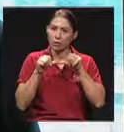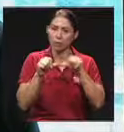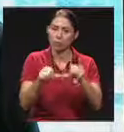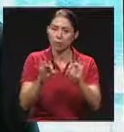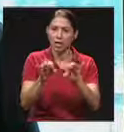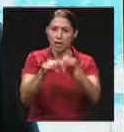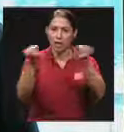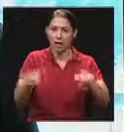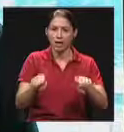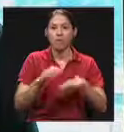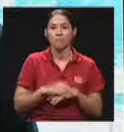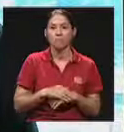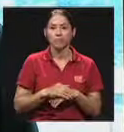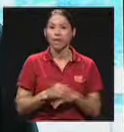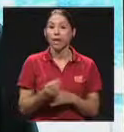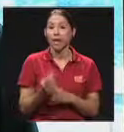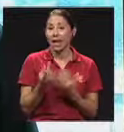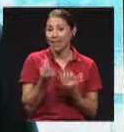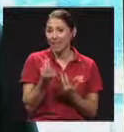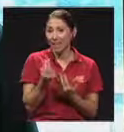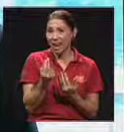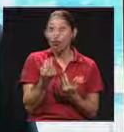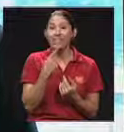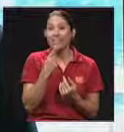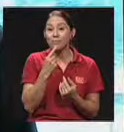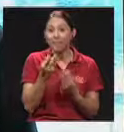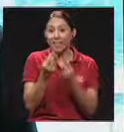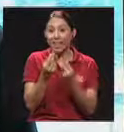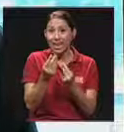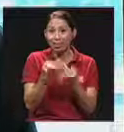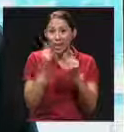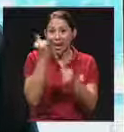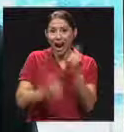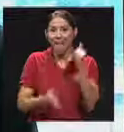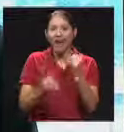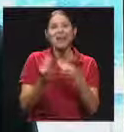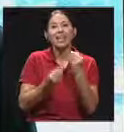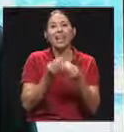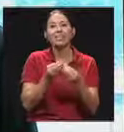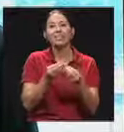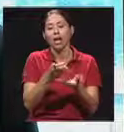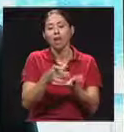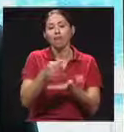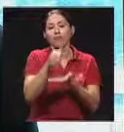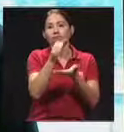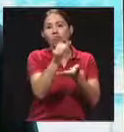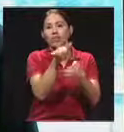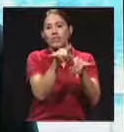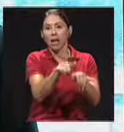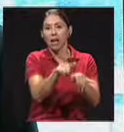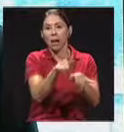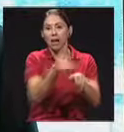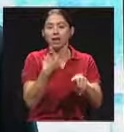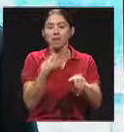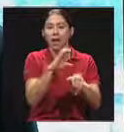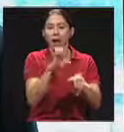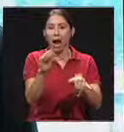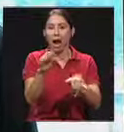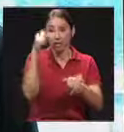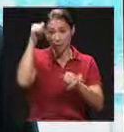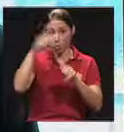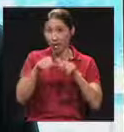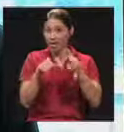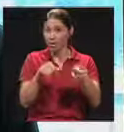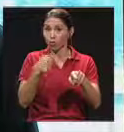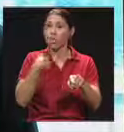El dinero como tal, cuando decimos que se acaba, es la reserva que tiene la caja del Seguro Social. Hay que recordar que este régimen tiene garantía del